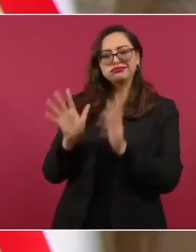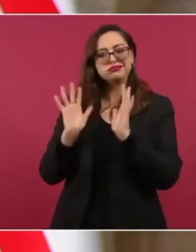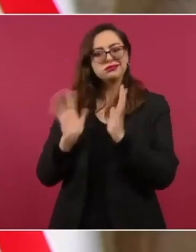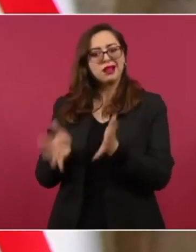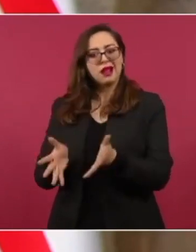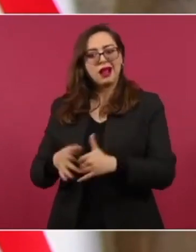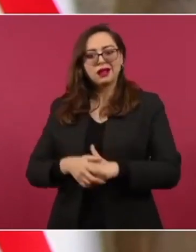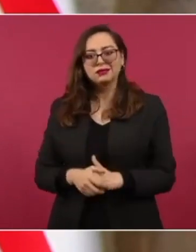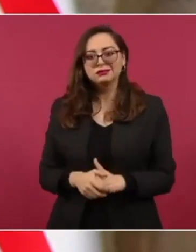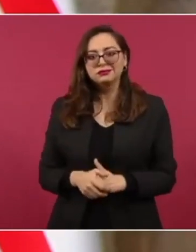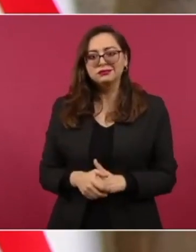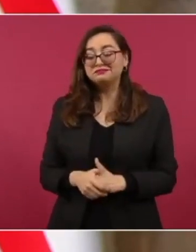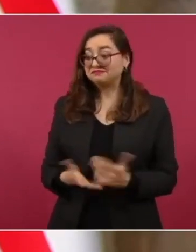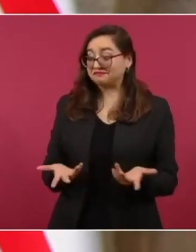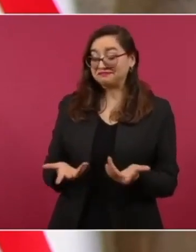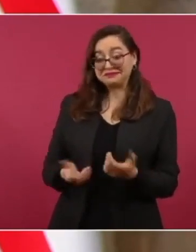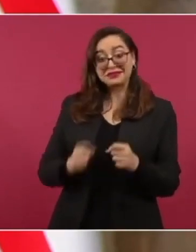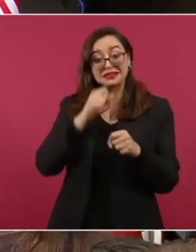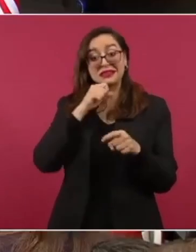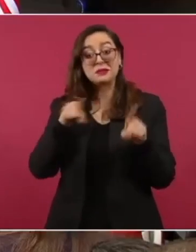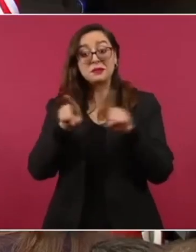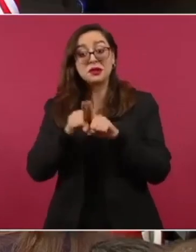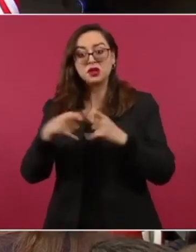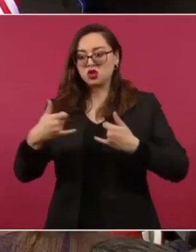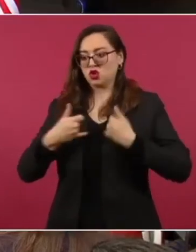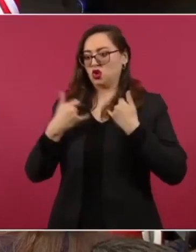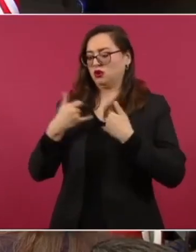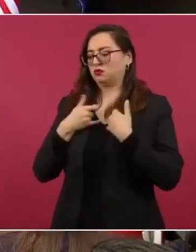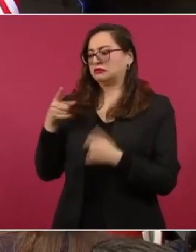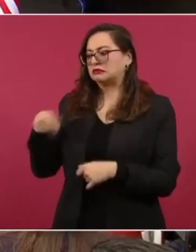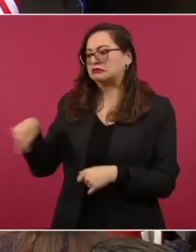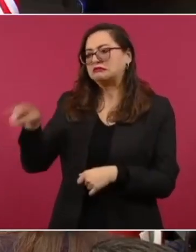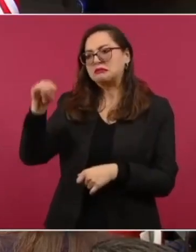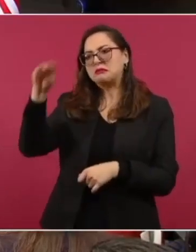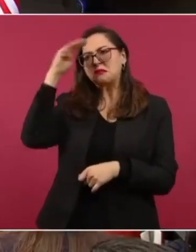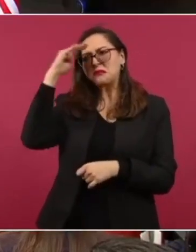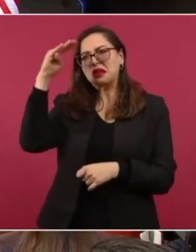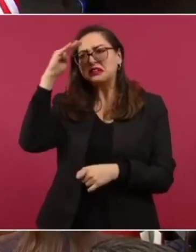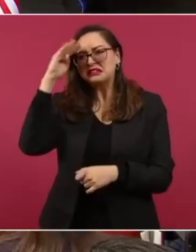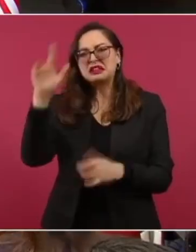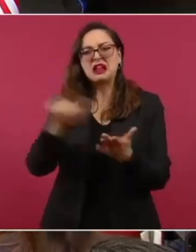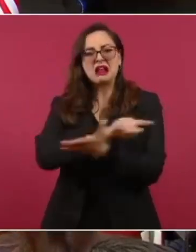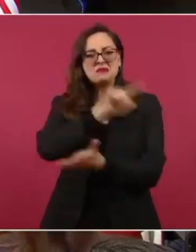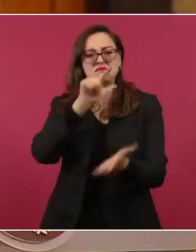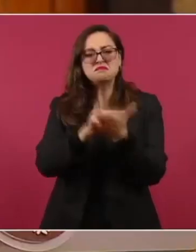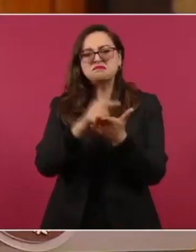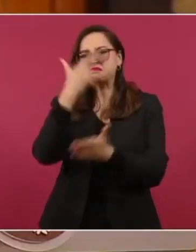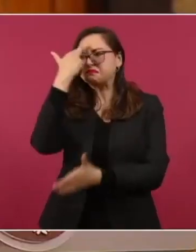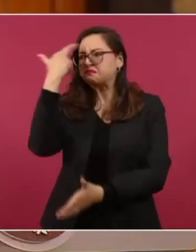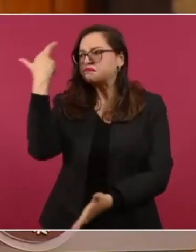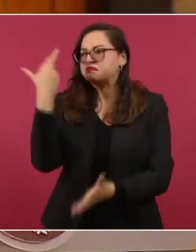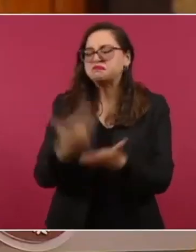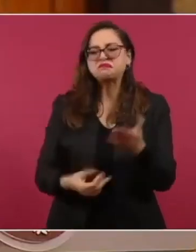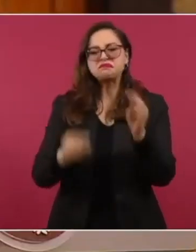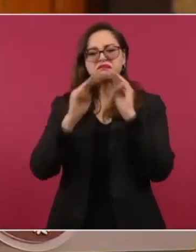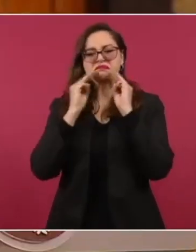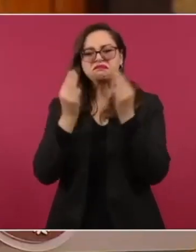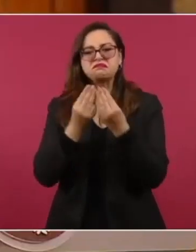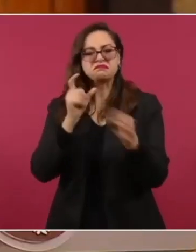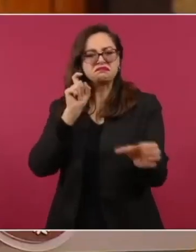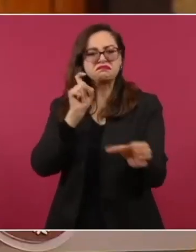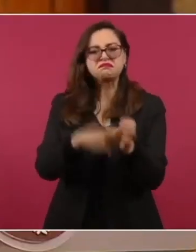delincuencia ha dejado de ser la única posibilidad de sobrevivencia y de salir adelante.